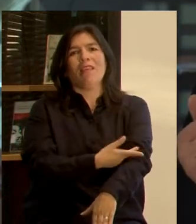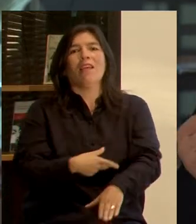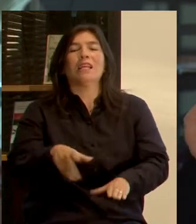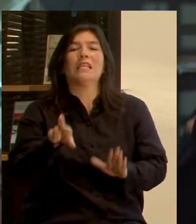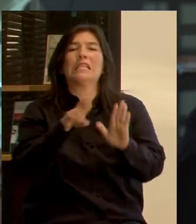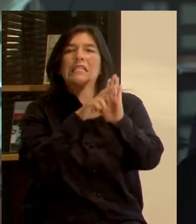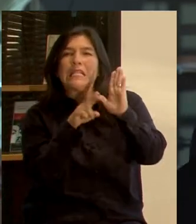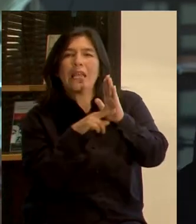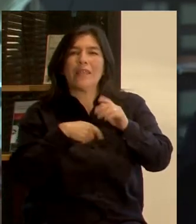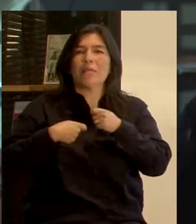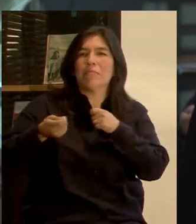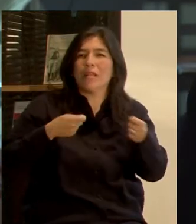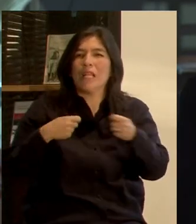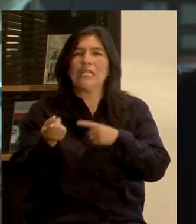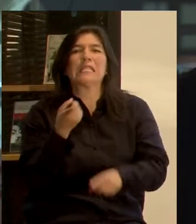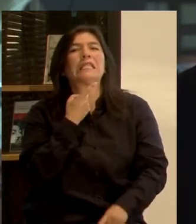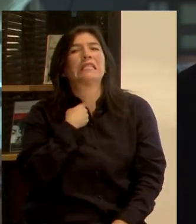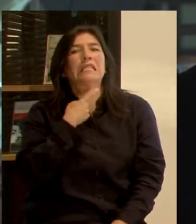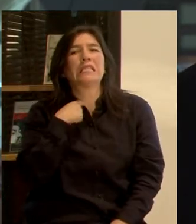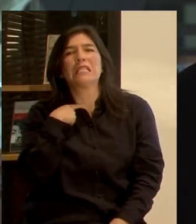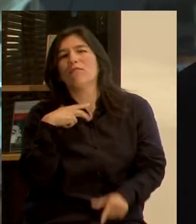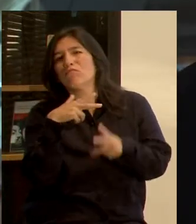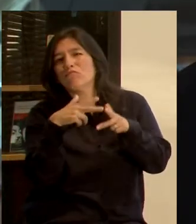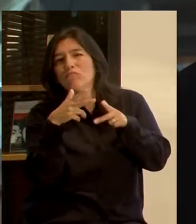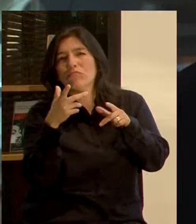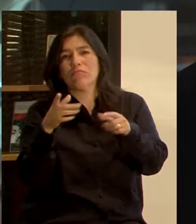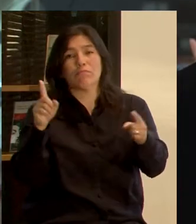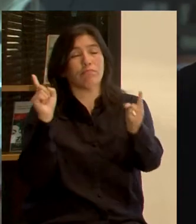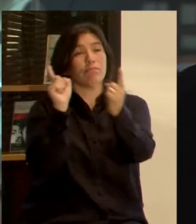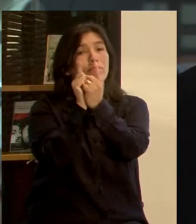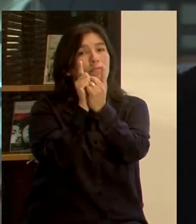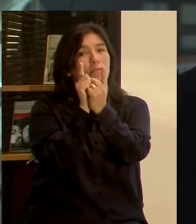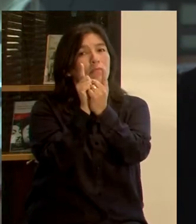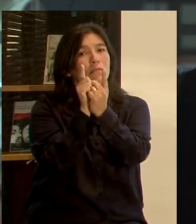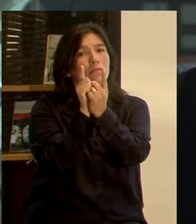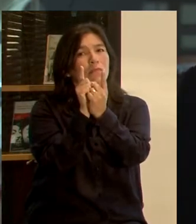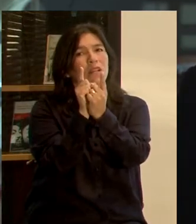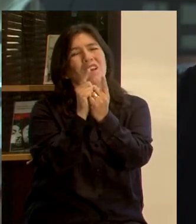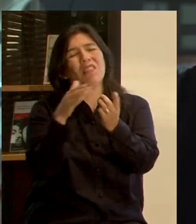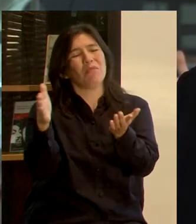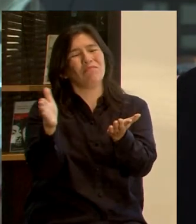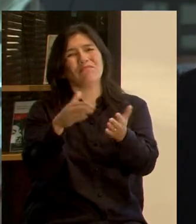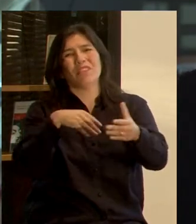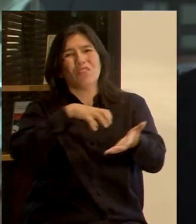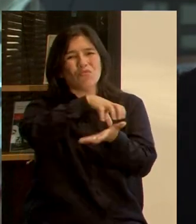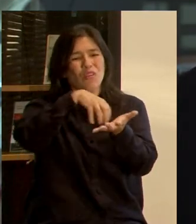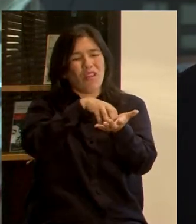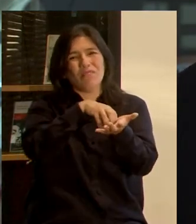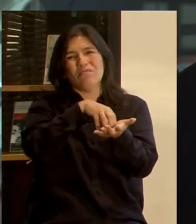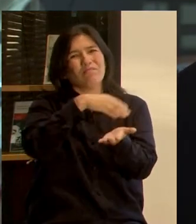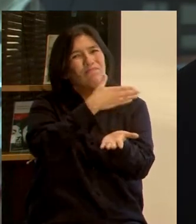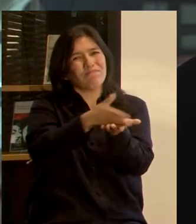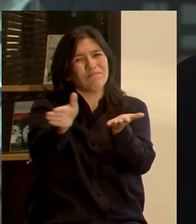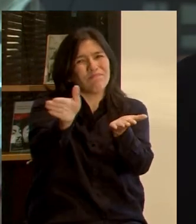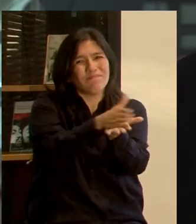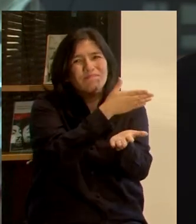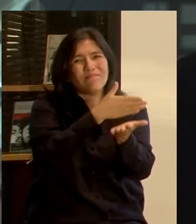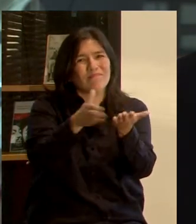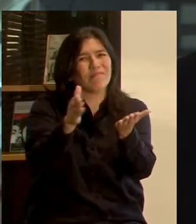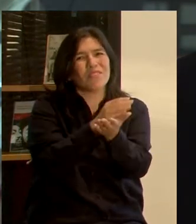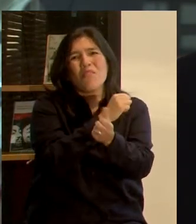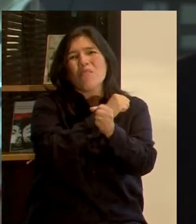bien del mercado, de intereses e influencias encontradas, que van destruyendo las ciudades y las hacen claramente